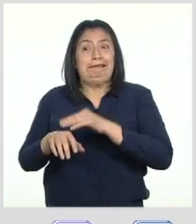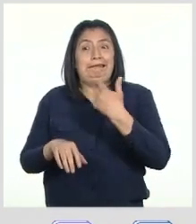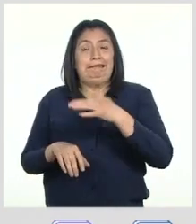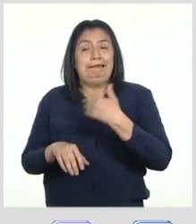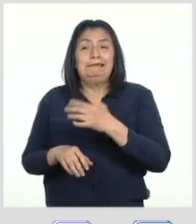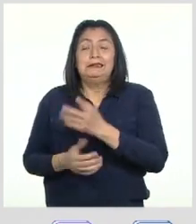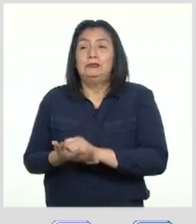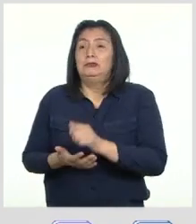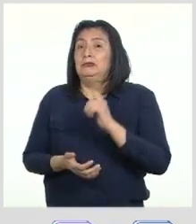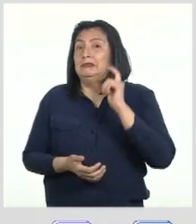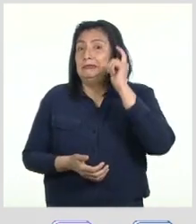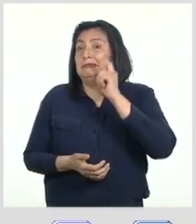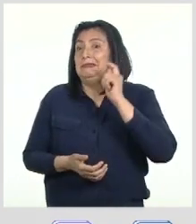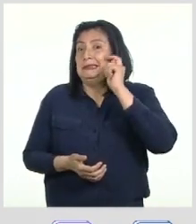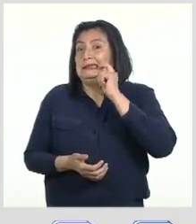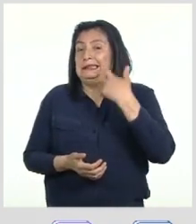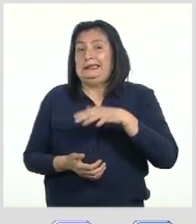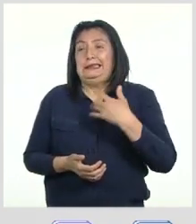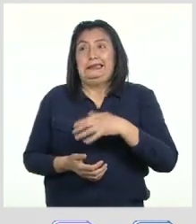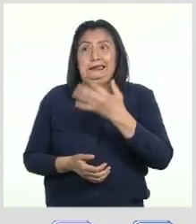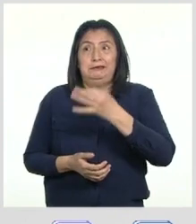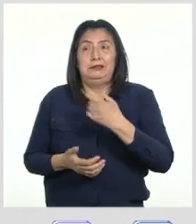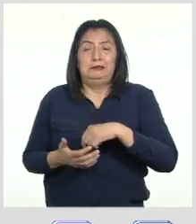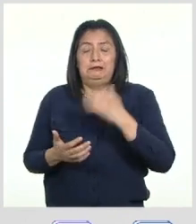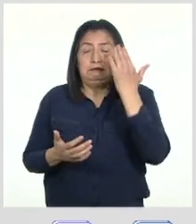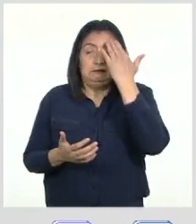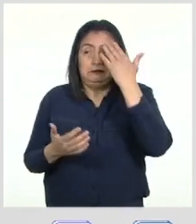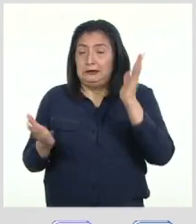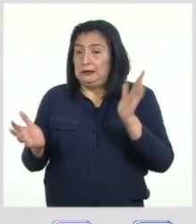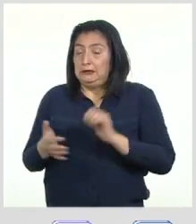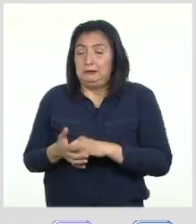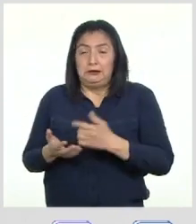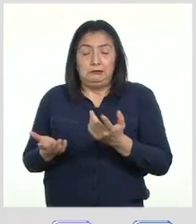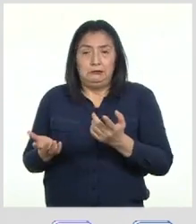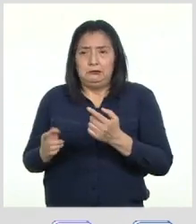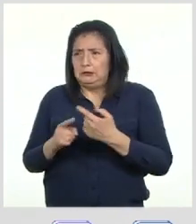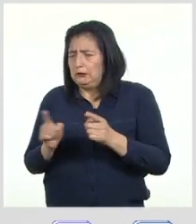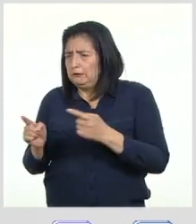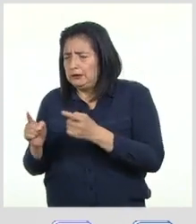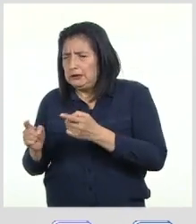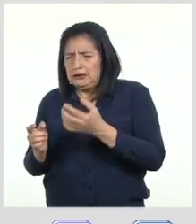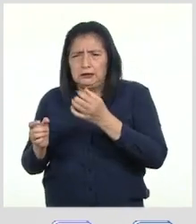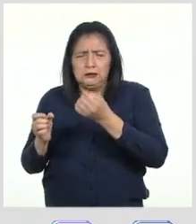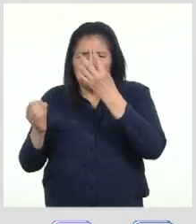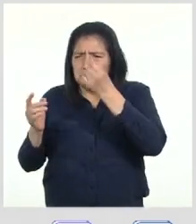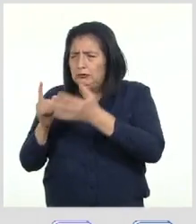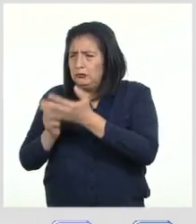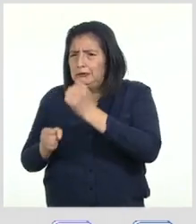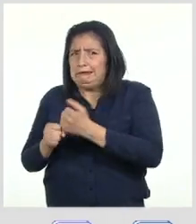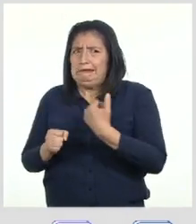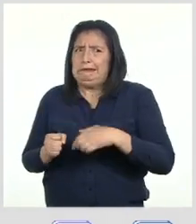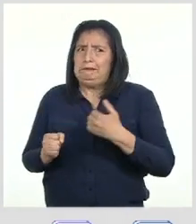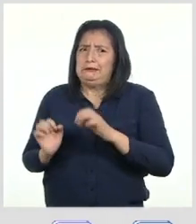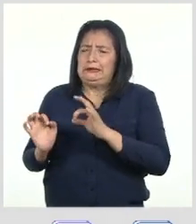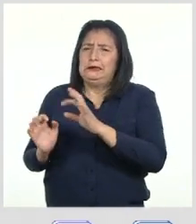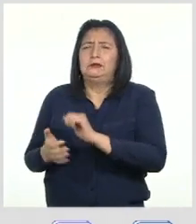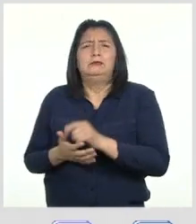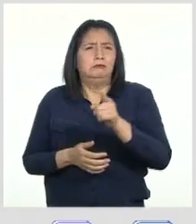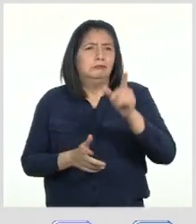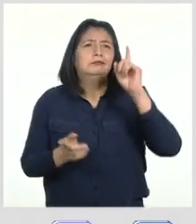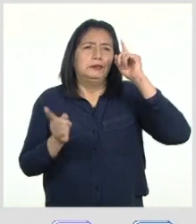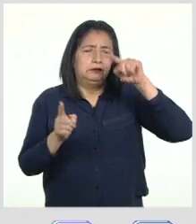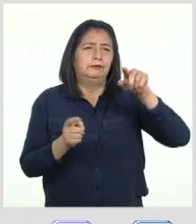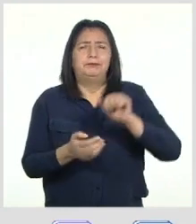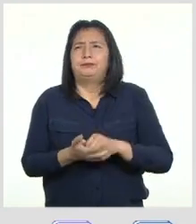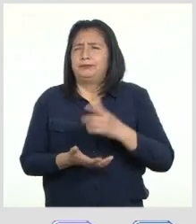a tu tía Andy De verdad, si no sabemos diferenciar la información confiable, nos exponemos a situaciones riesgosas De acuerdo con eso, Patti,